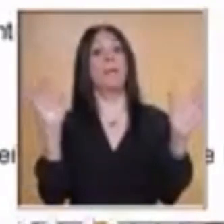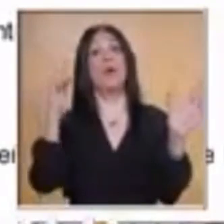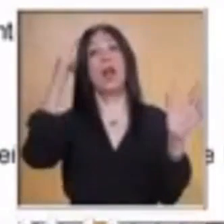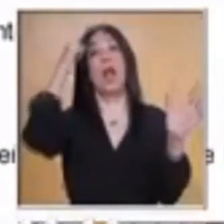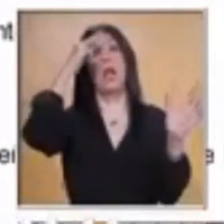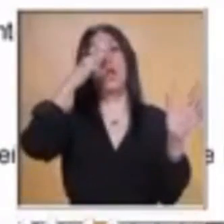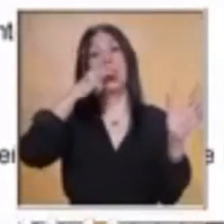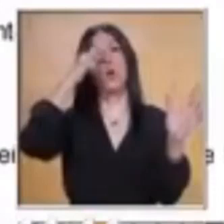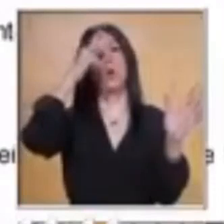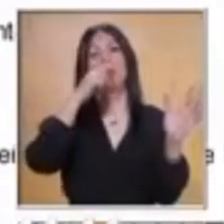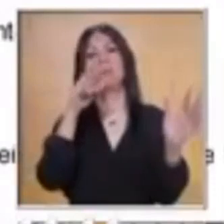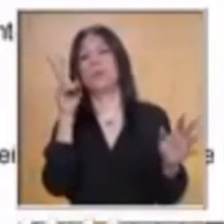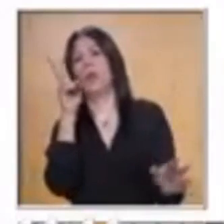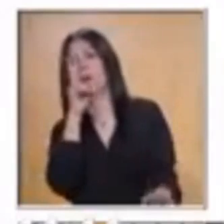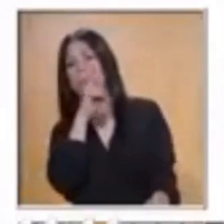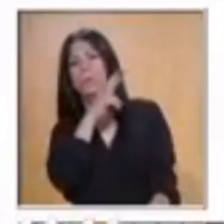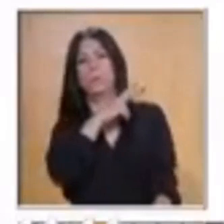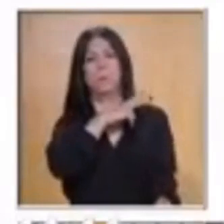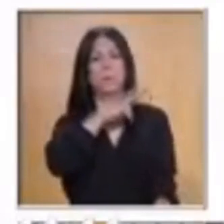arrastraba sus palabras.